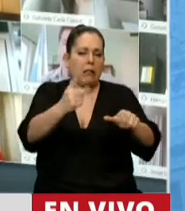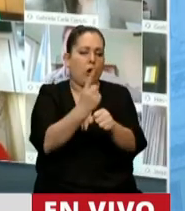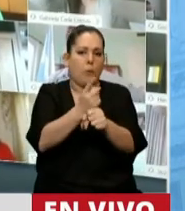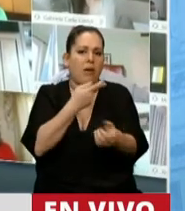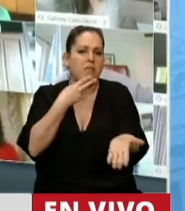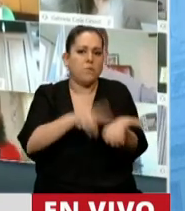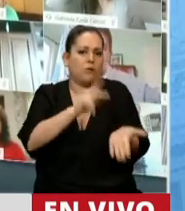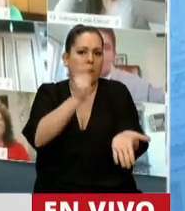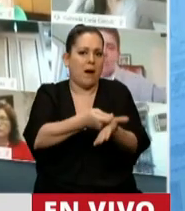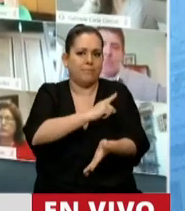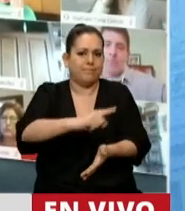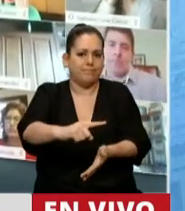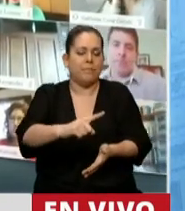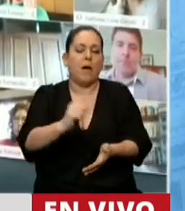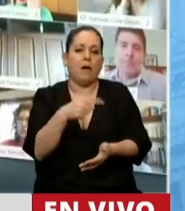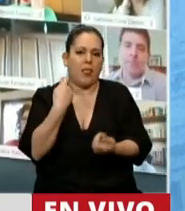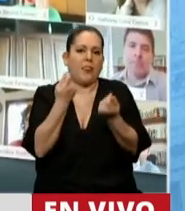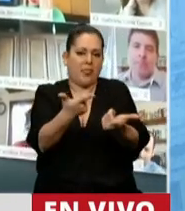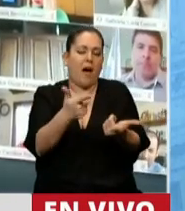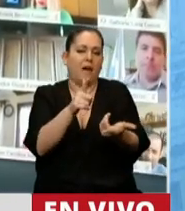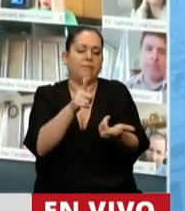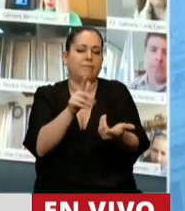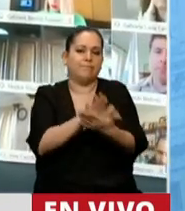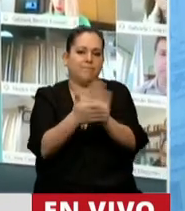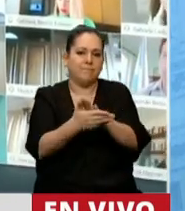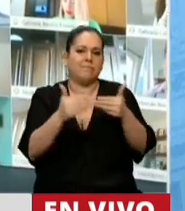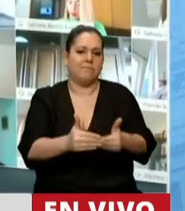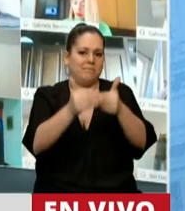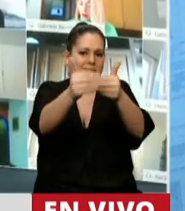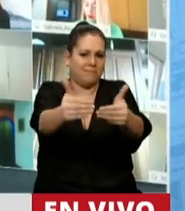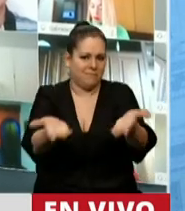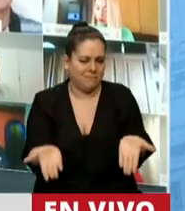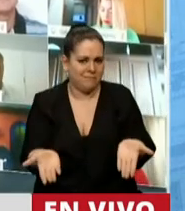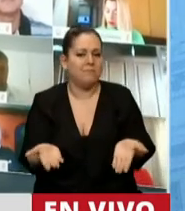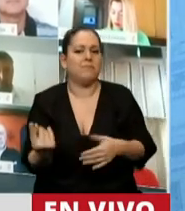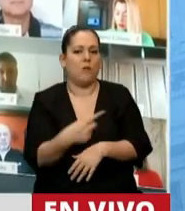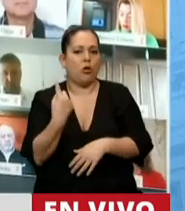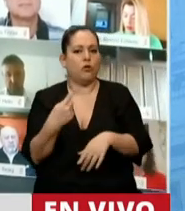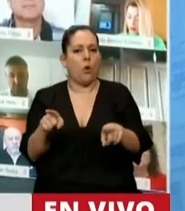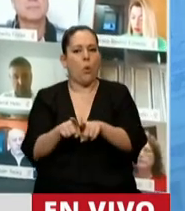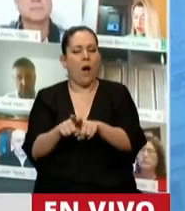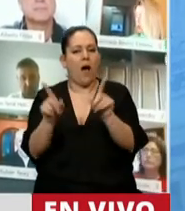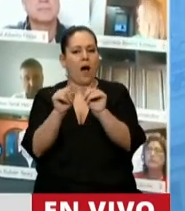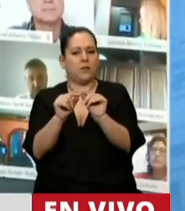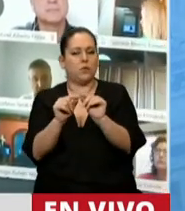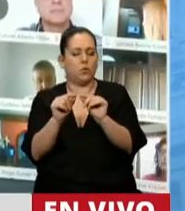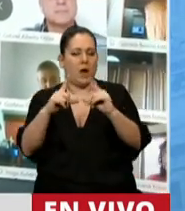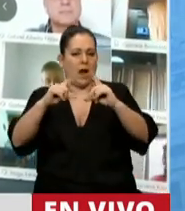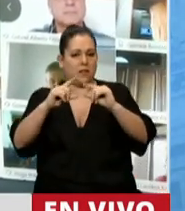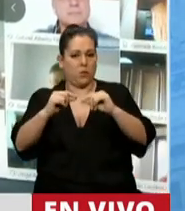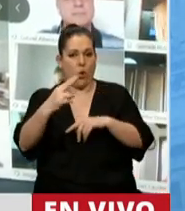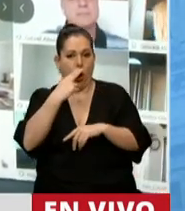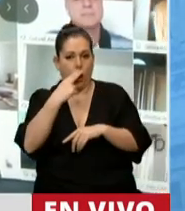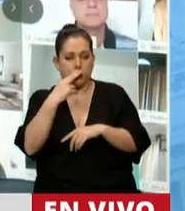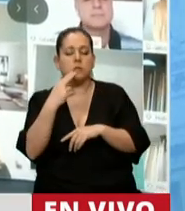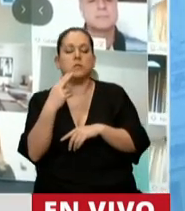pero este escenario lo justifica. Lo que nunca justifica es la señal que estamos dando en el artículo 11, donde le estamos